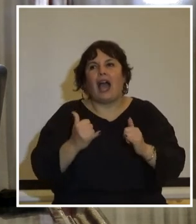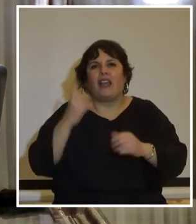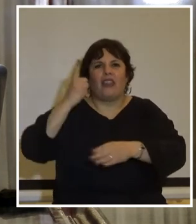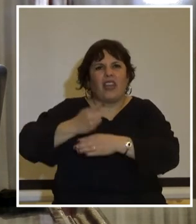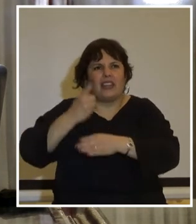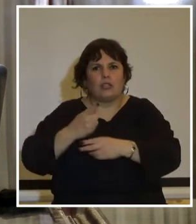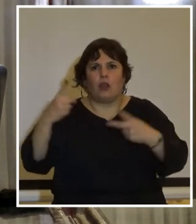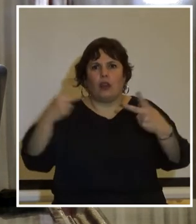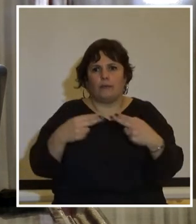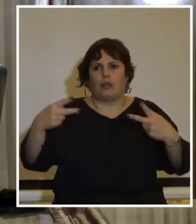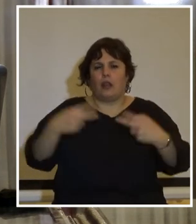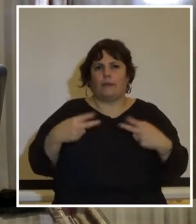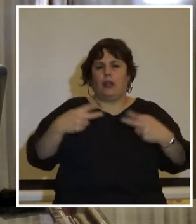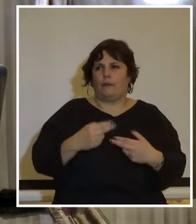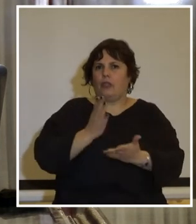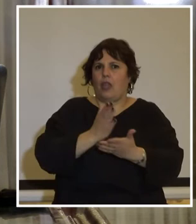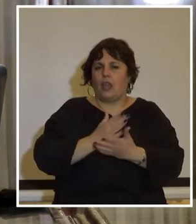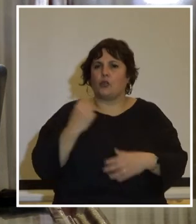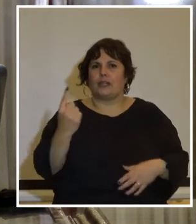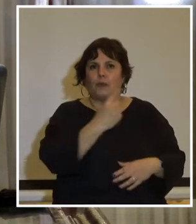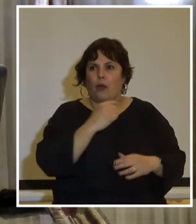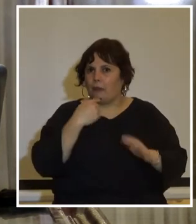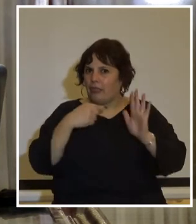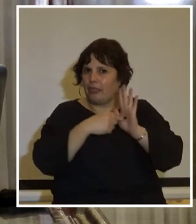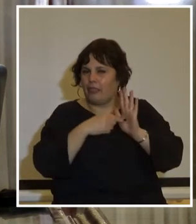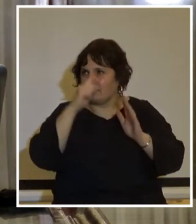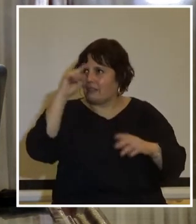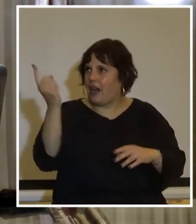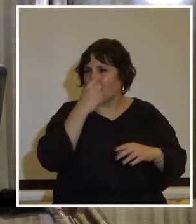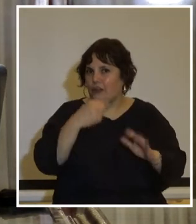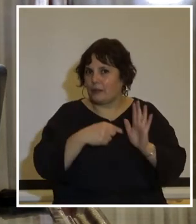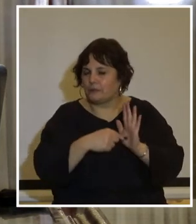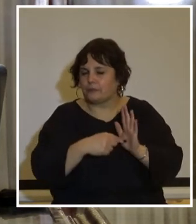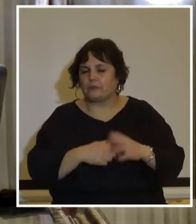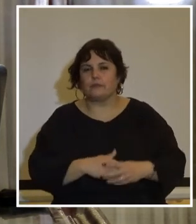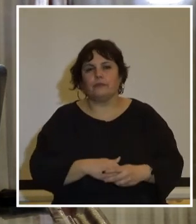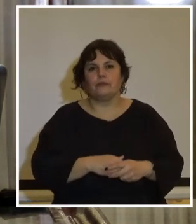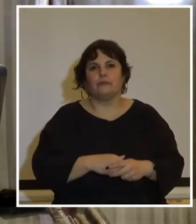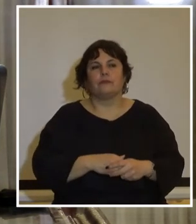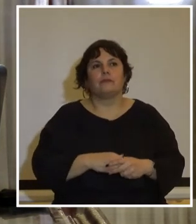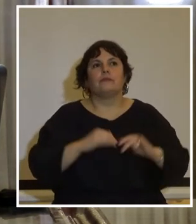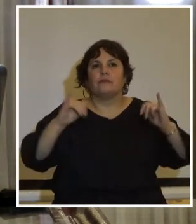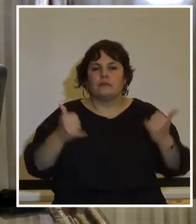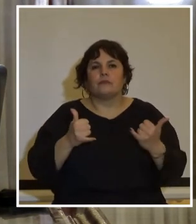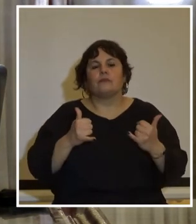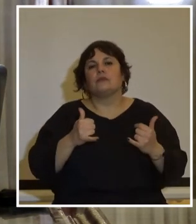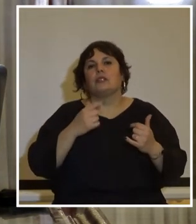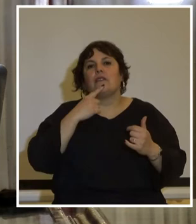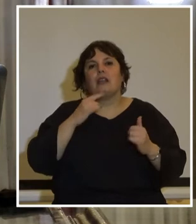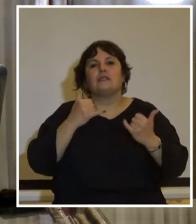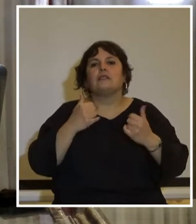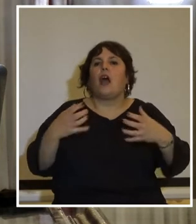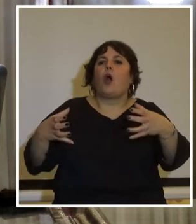que van limitando y eliminando derechos individuales consagrados internacionalmente se dispone de la aclaración de asociaciones